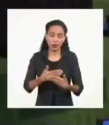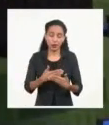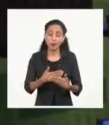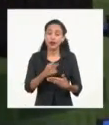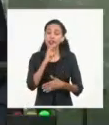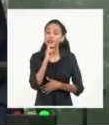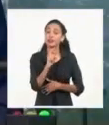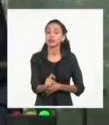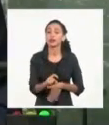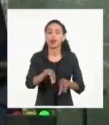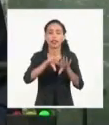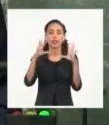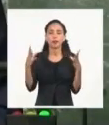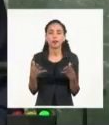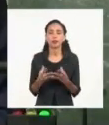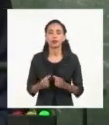mundo.